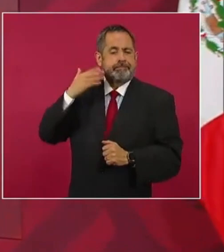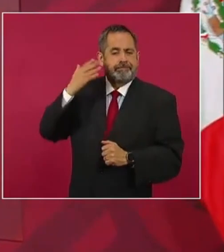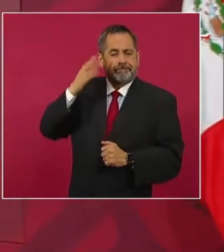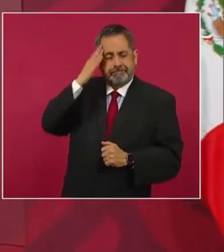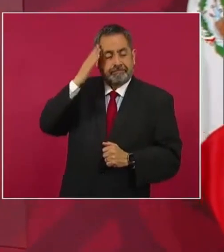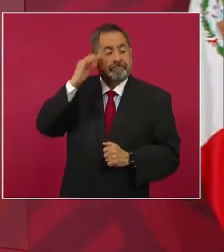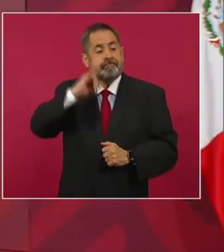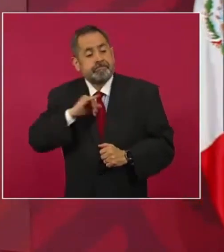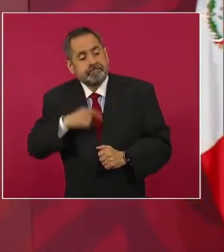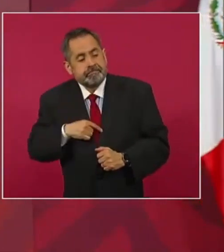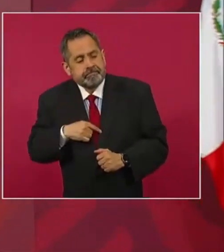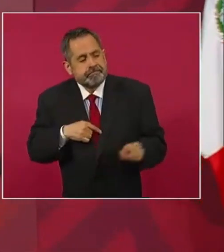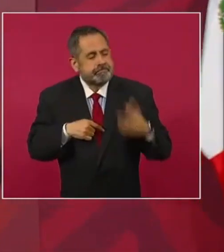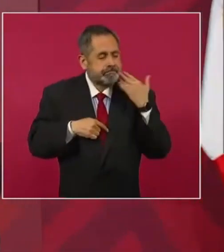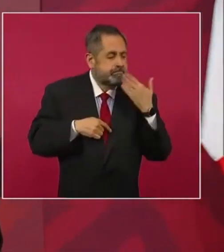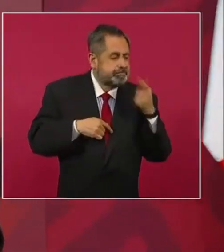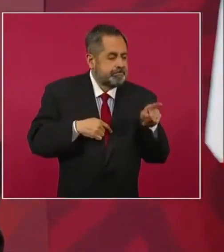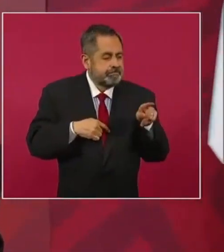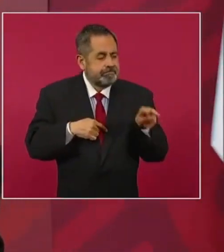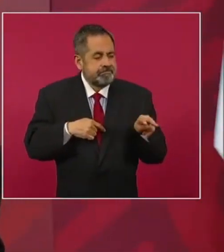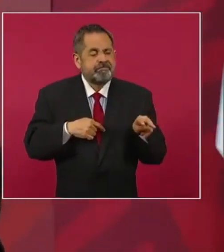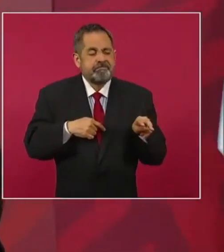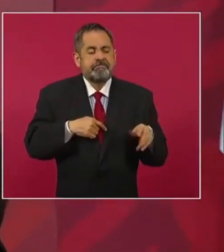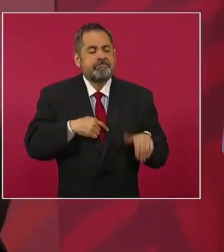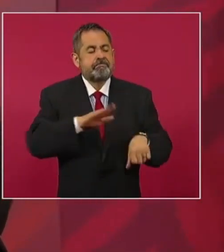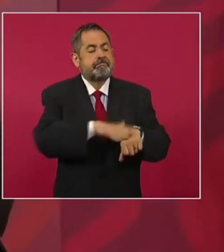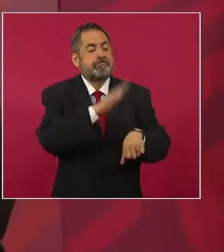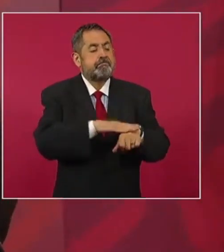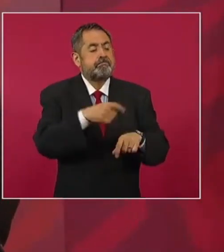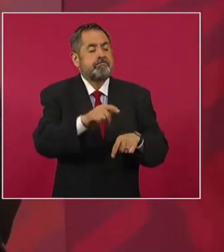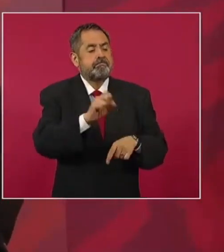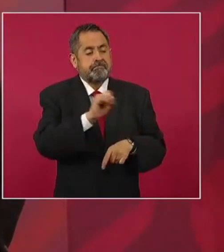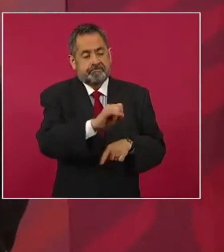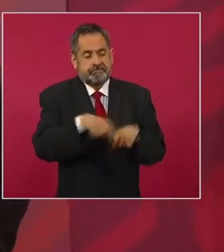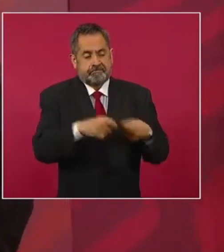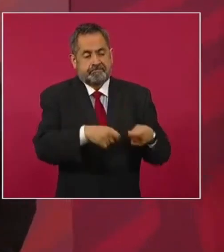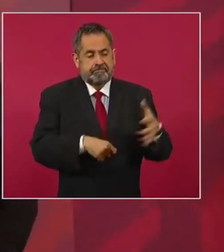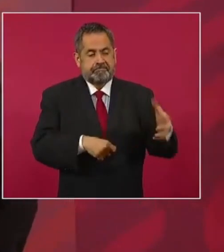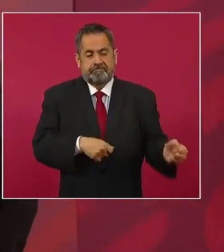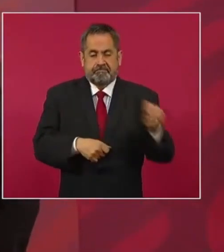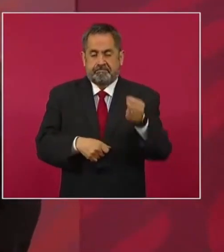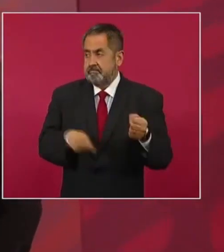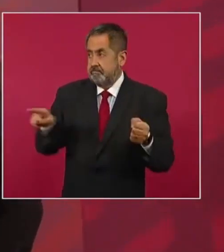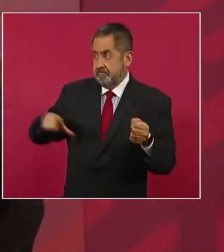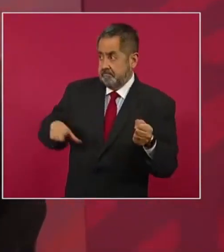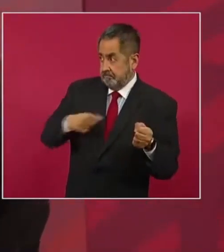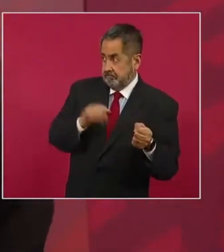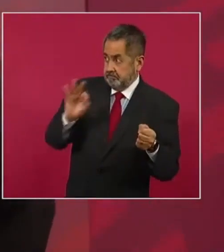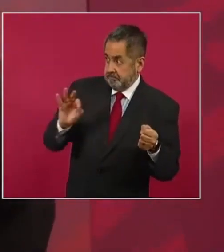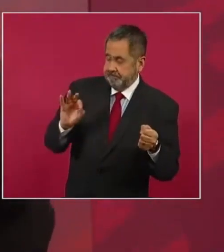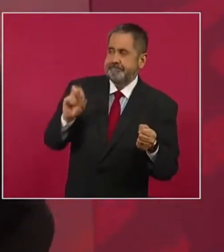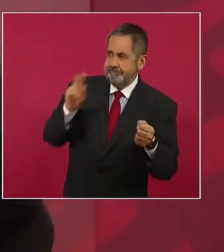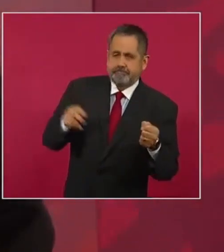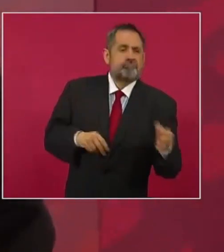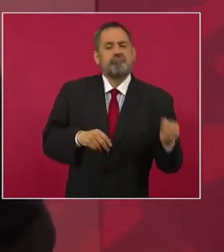eran palomeados por el gobierno. Pero ahora no